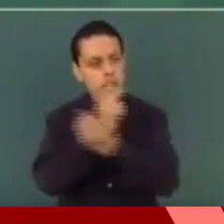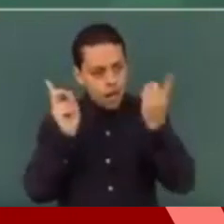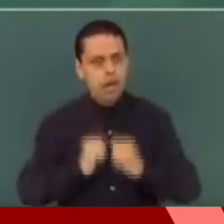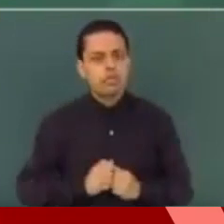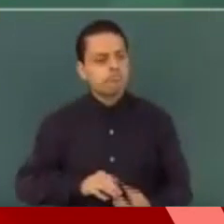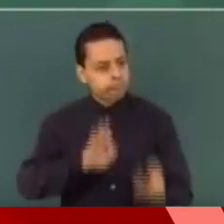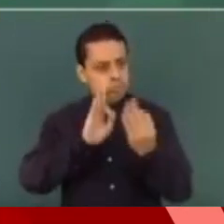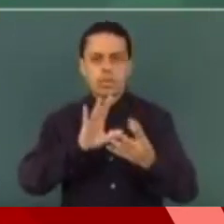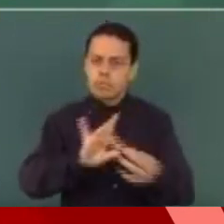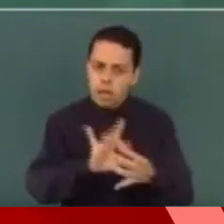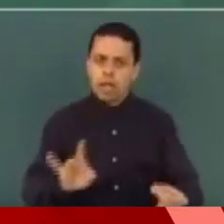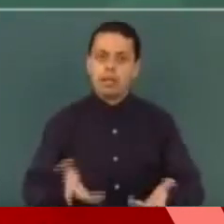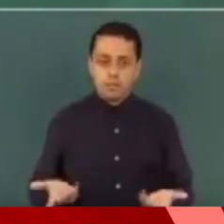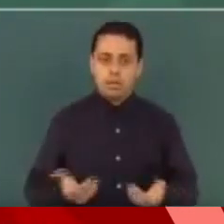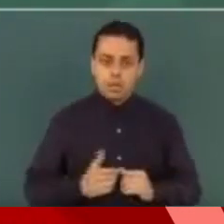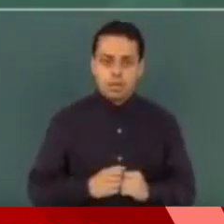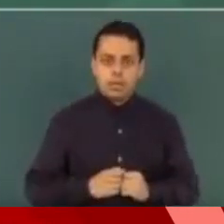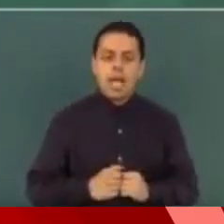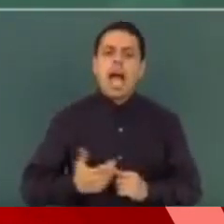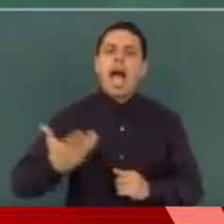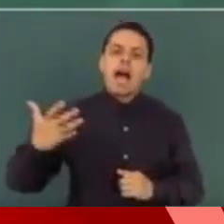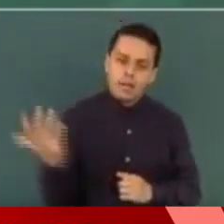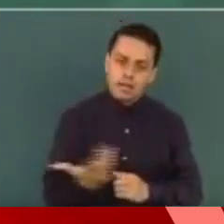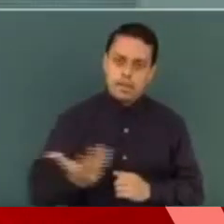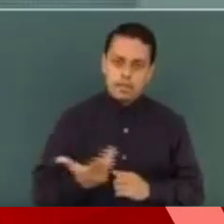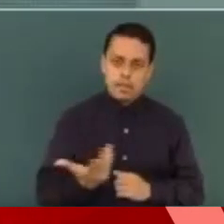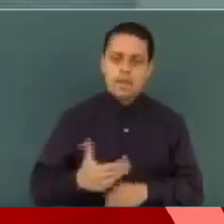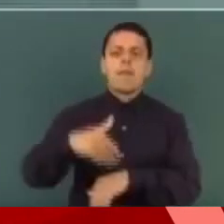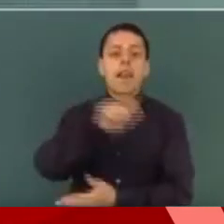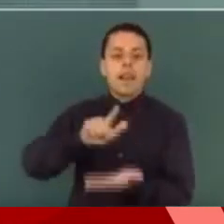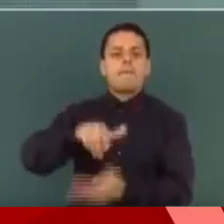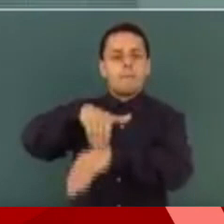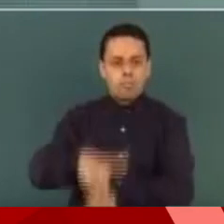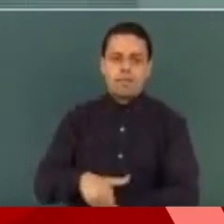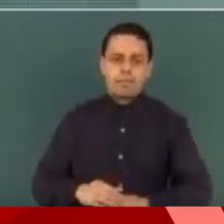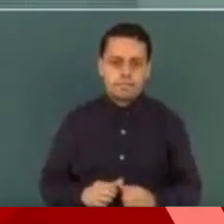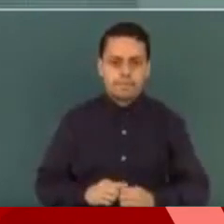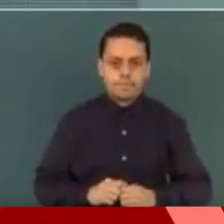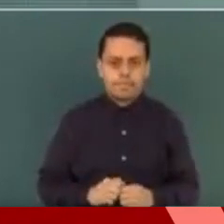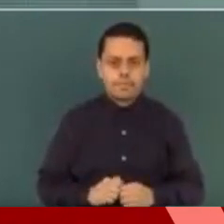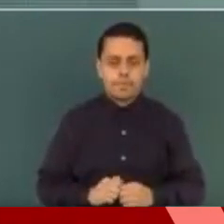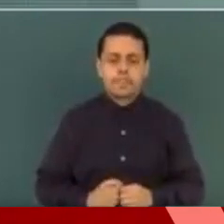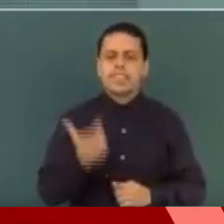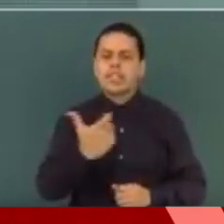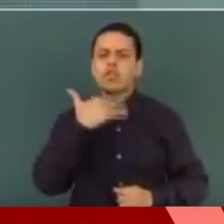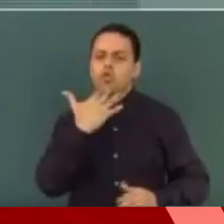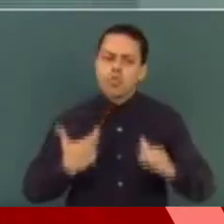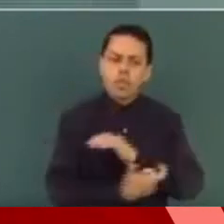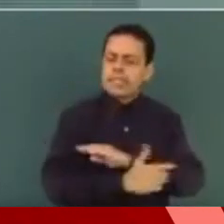y se actúe legalmente. Cero corrupción,